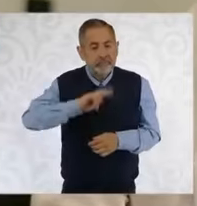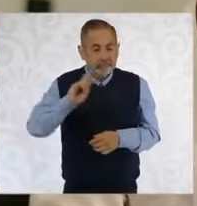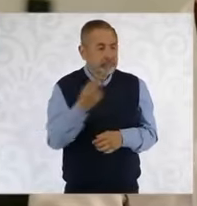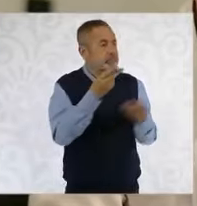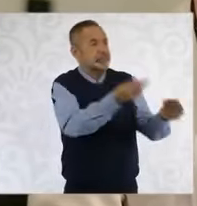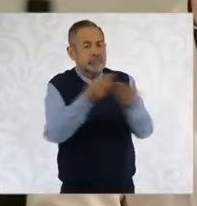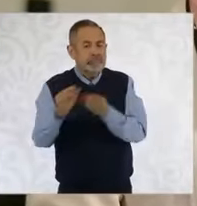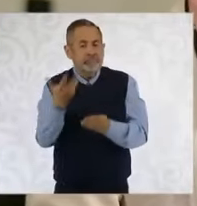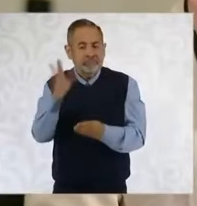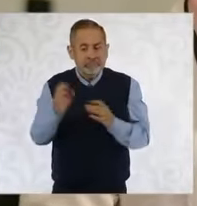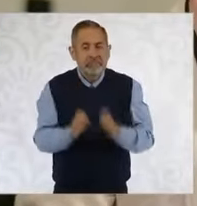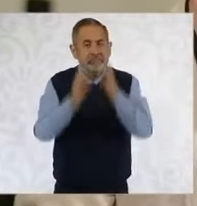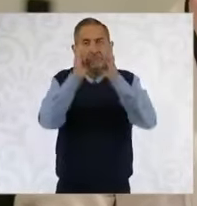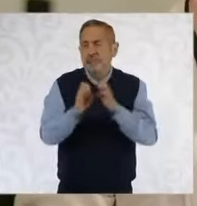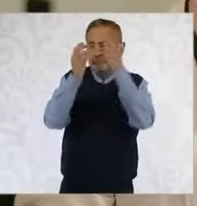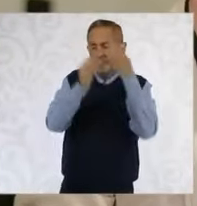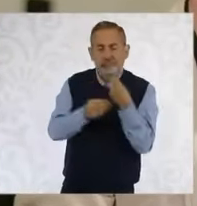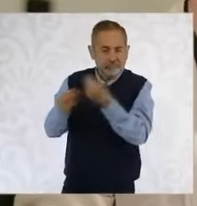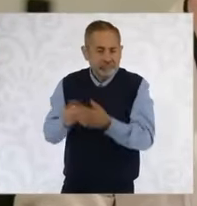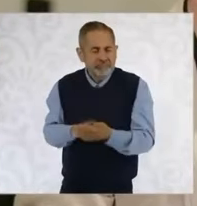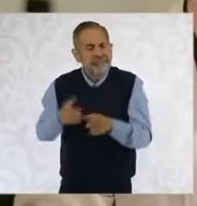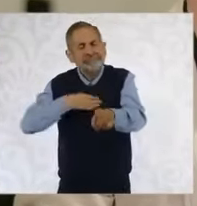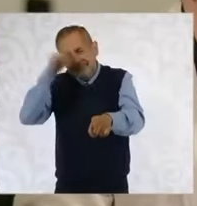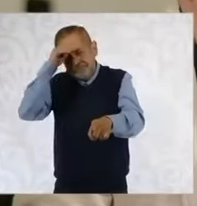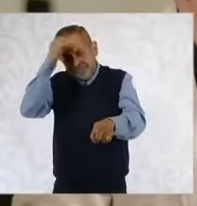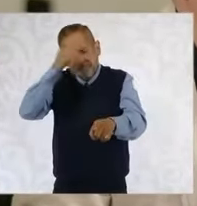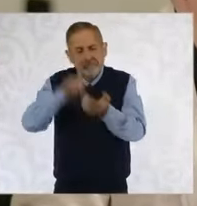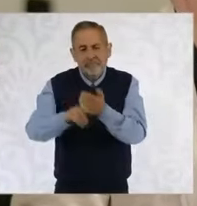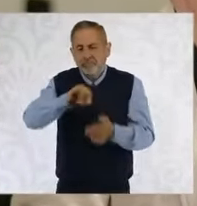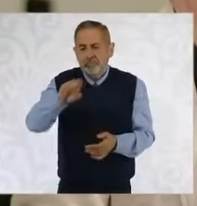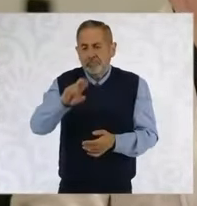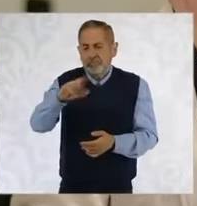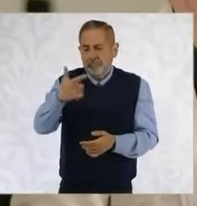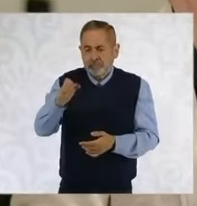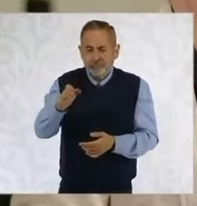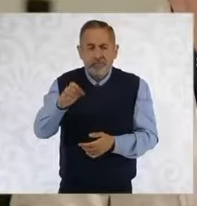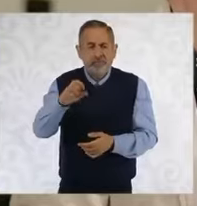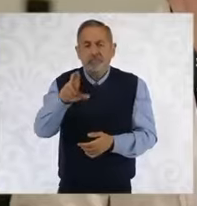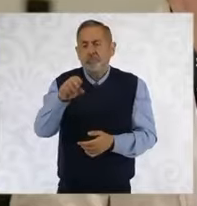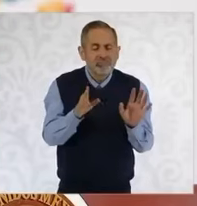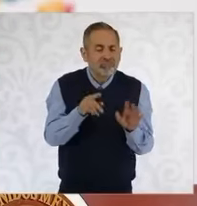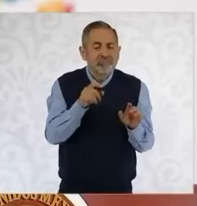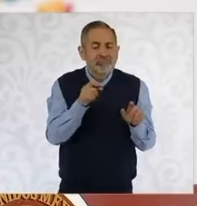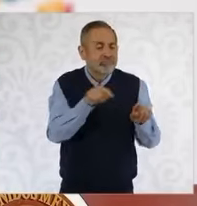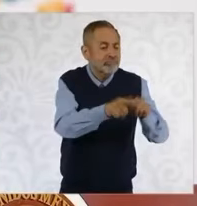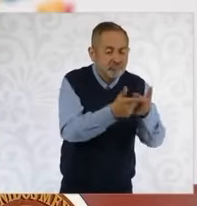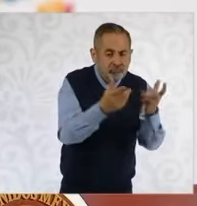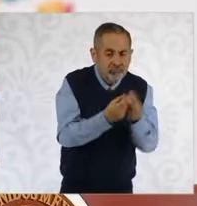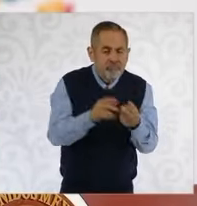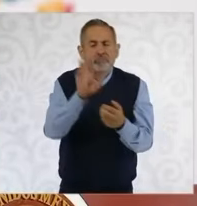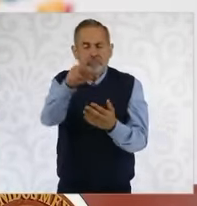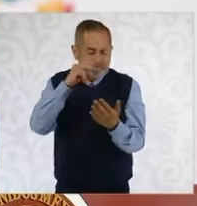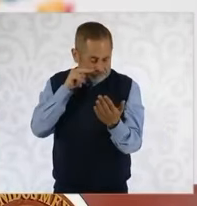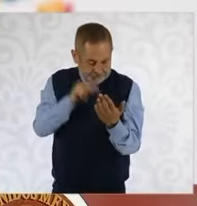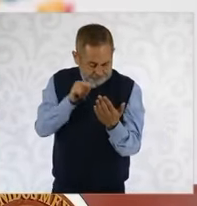¿Qué opinión le merece que Jorge Romero diga que estas son calumnias en su contra? Tengo aquí algunas